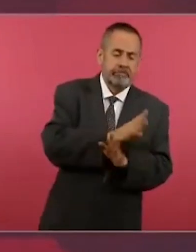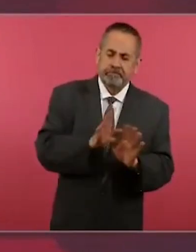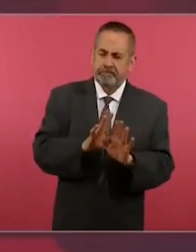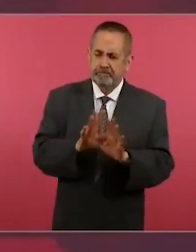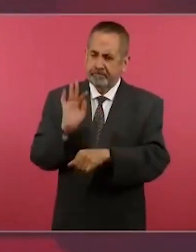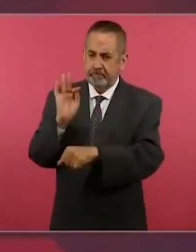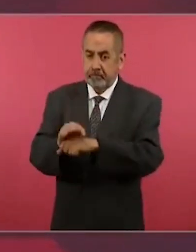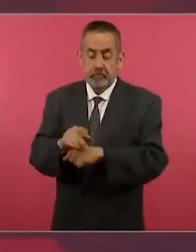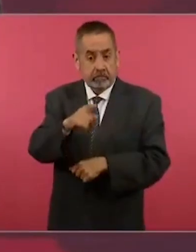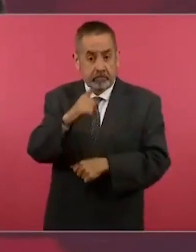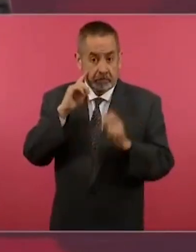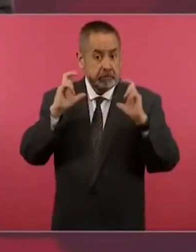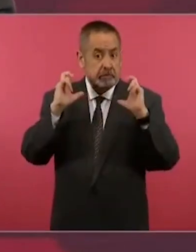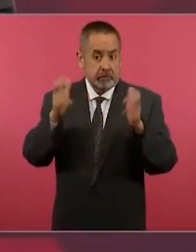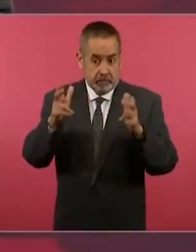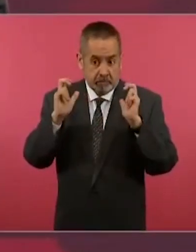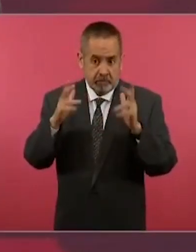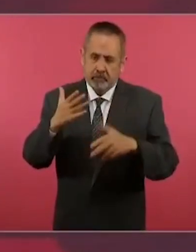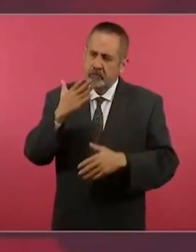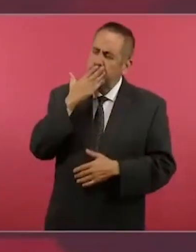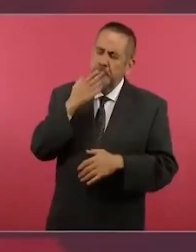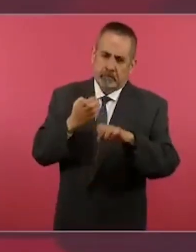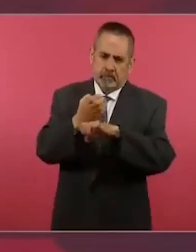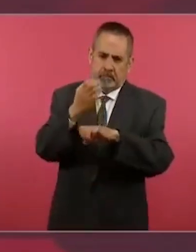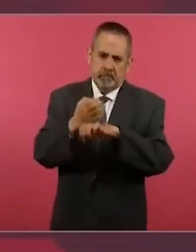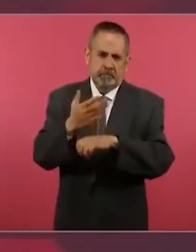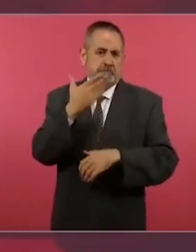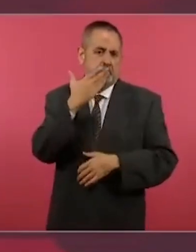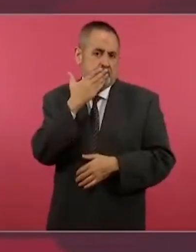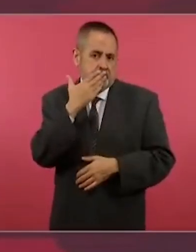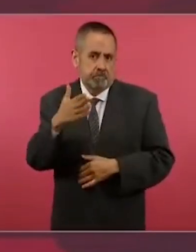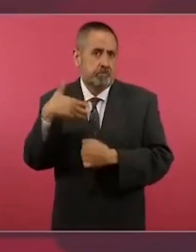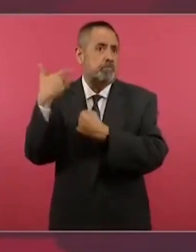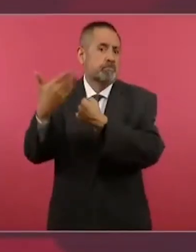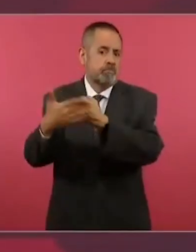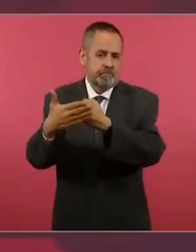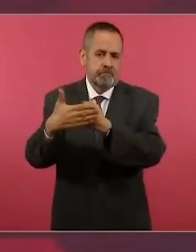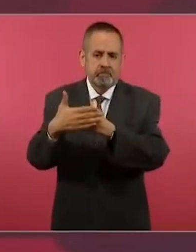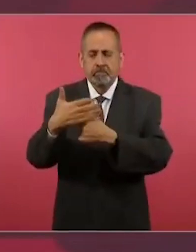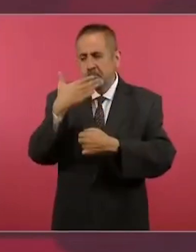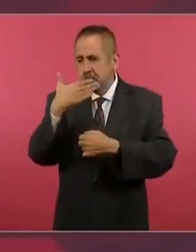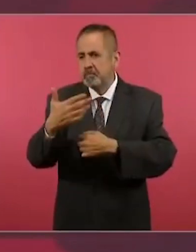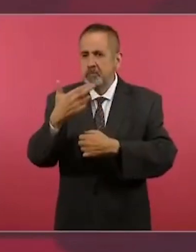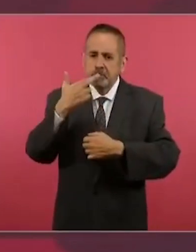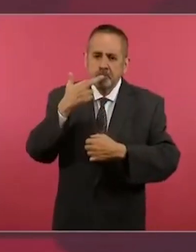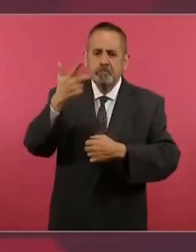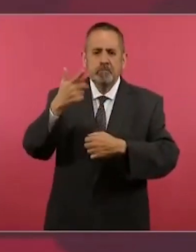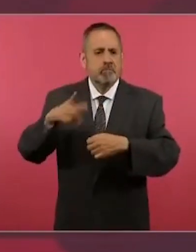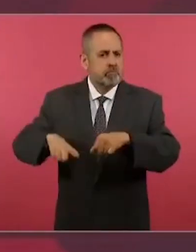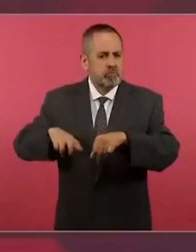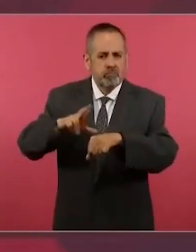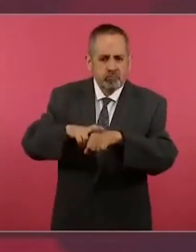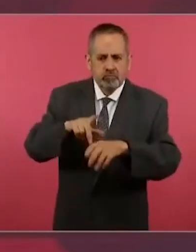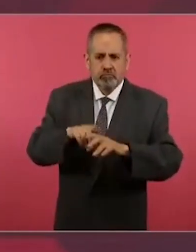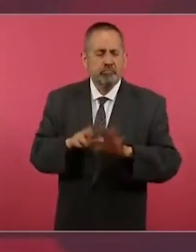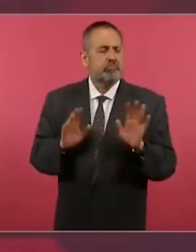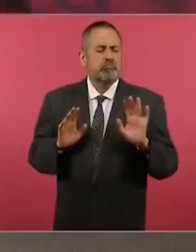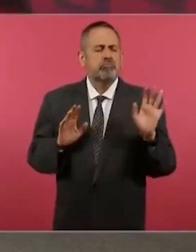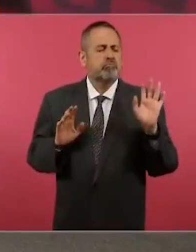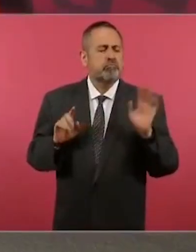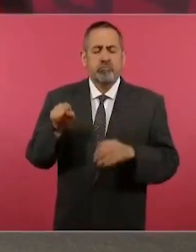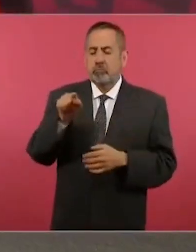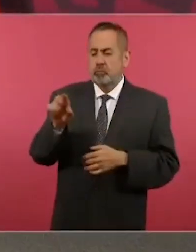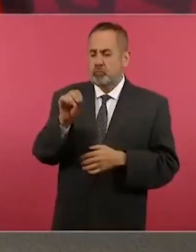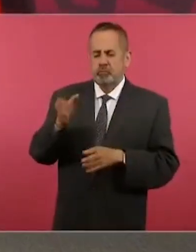Chiapas es un gran estado, merece mucho apoyo. Él estaba,